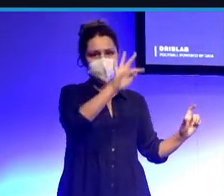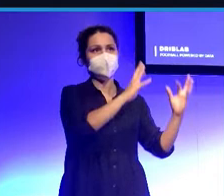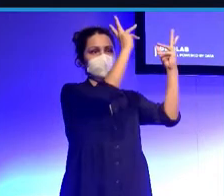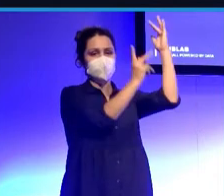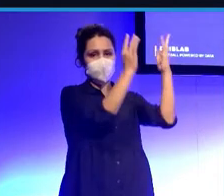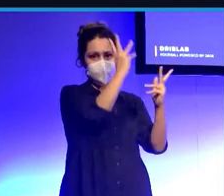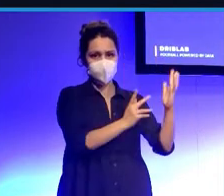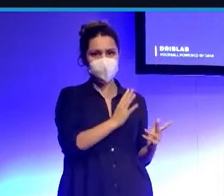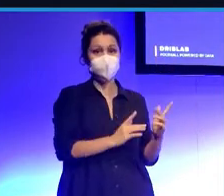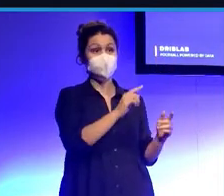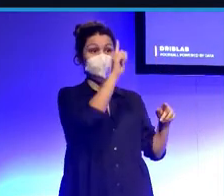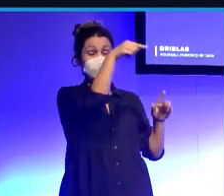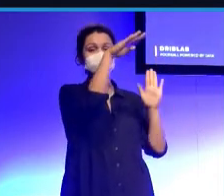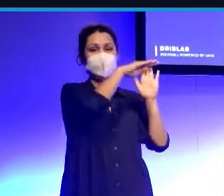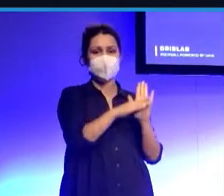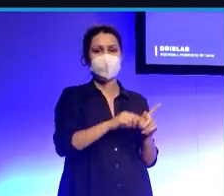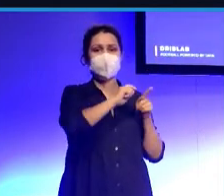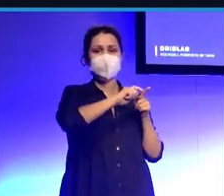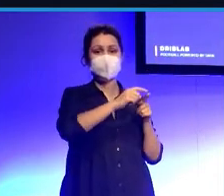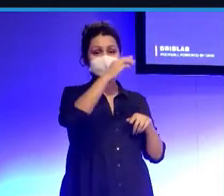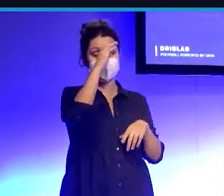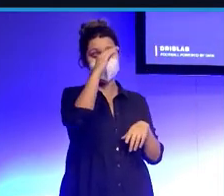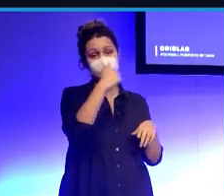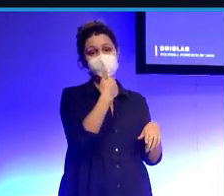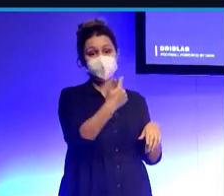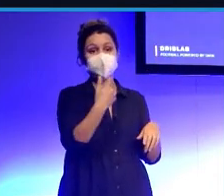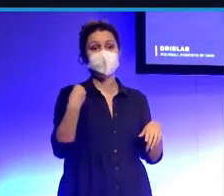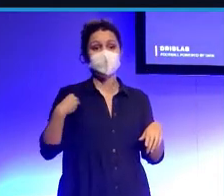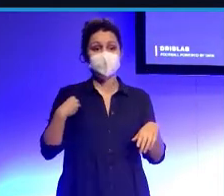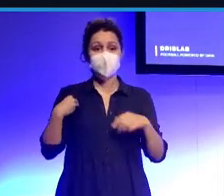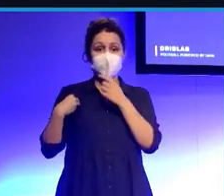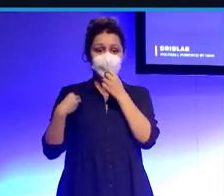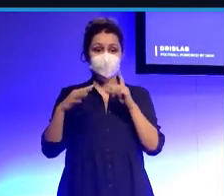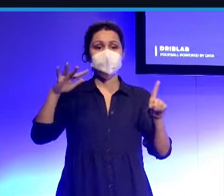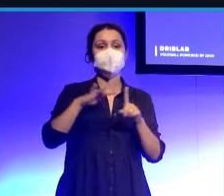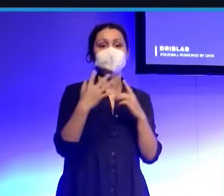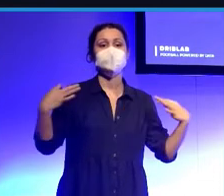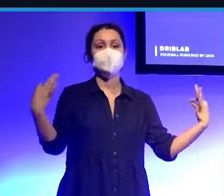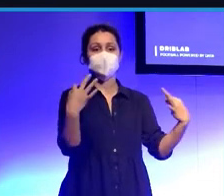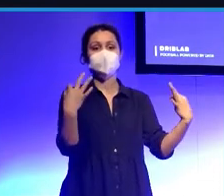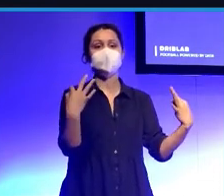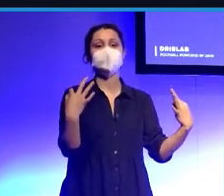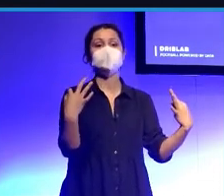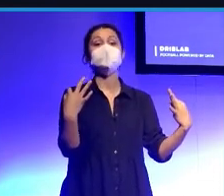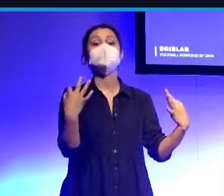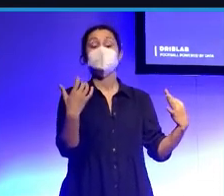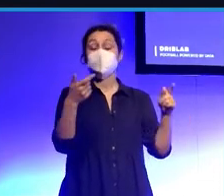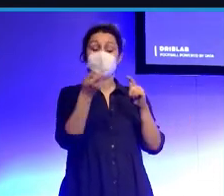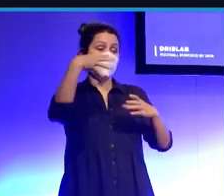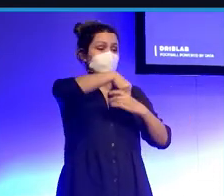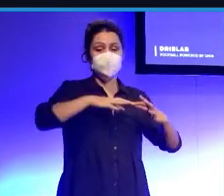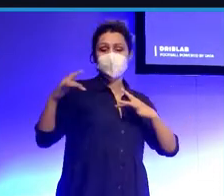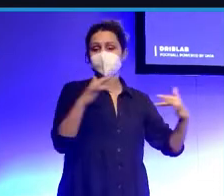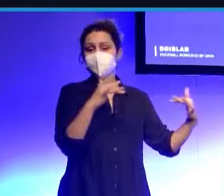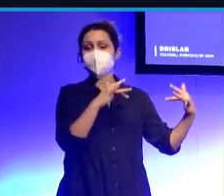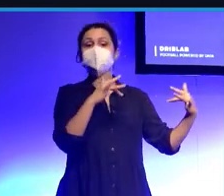identificadores, que lo que viene a decir es evento a evento que está sucediendo, ¿no? Entonces, el primer evento es un pase que ocurre siempre en el centro del campo, hacia